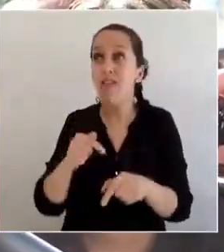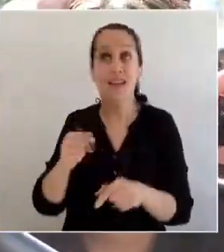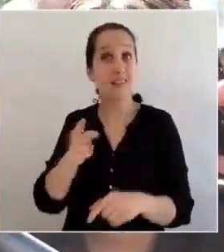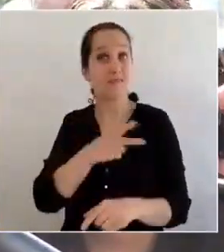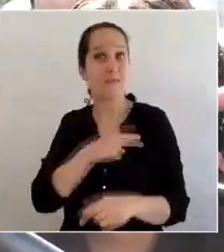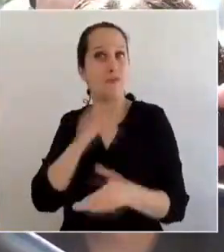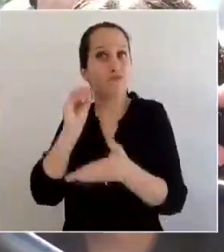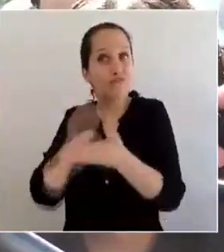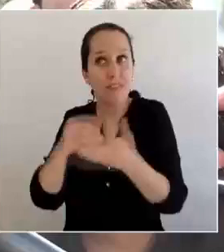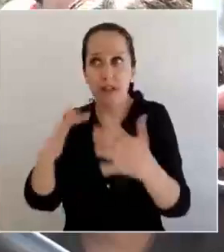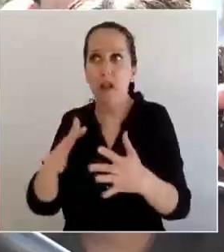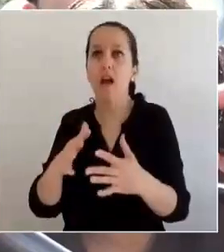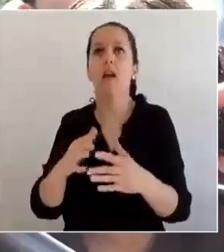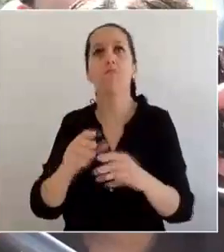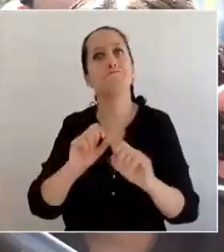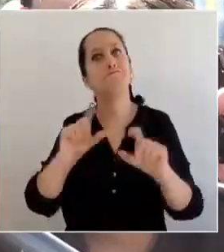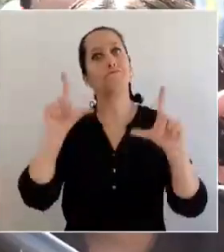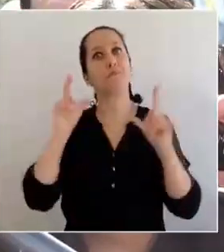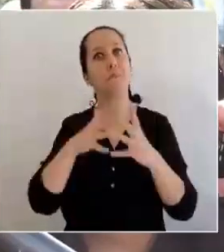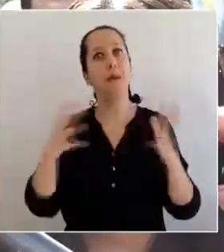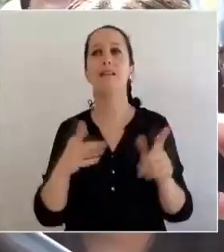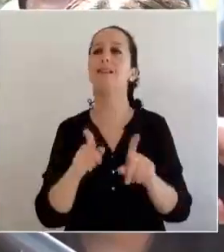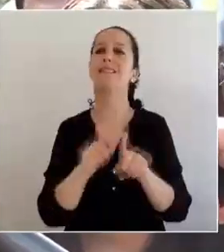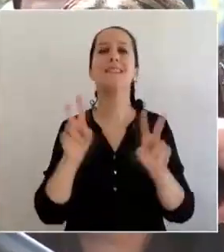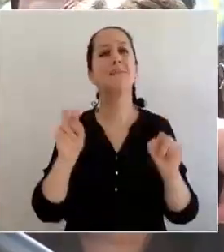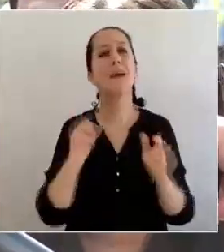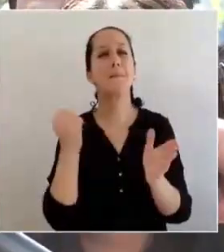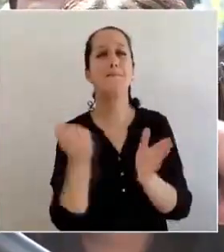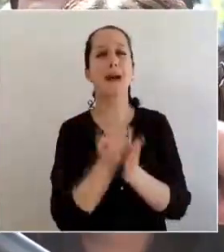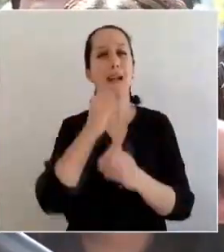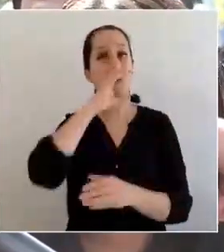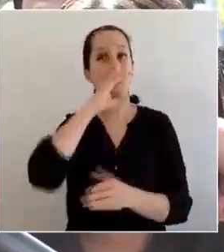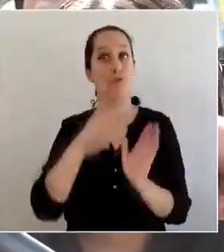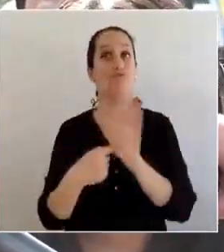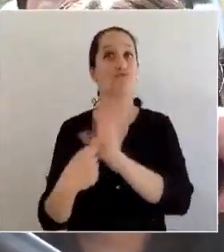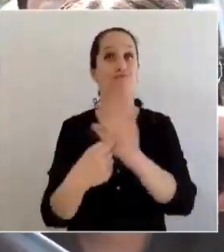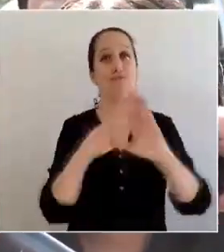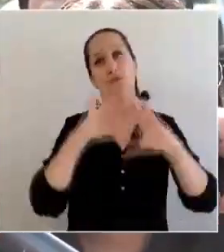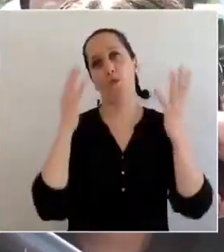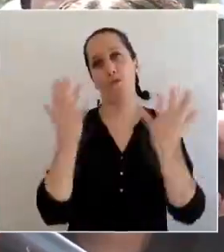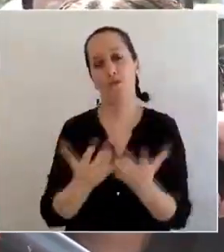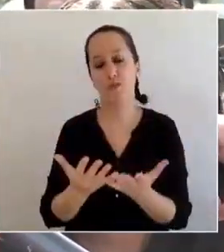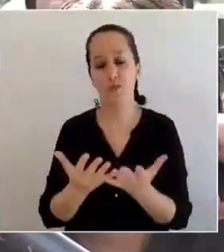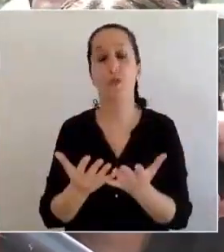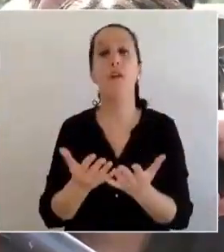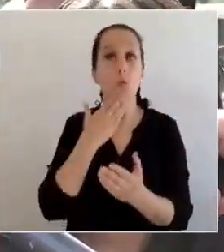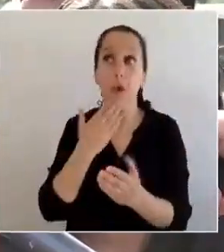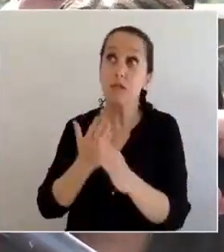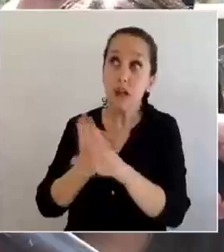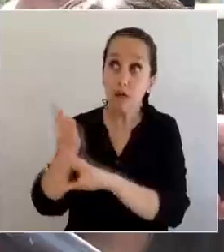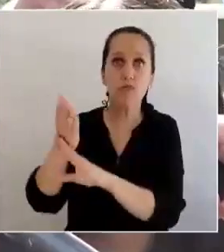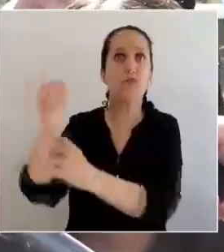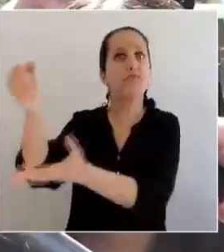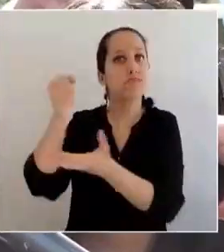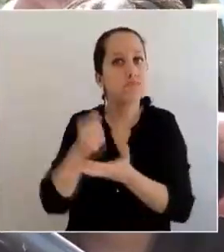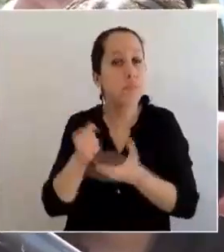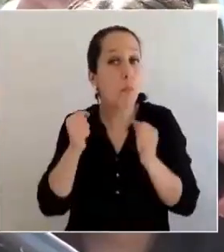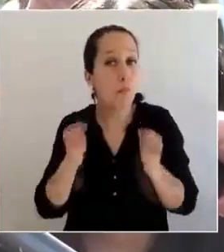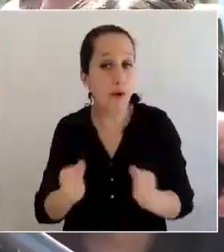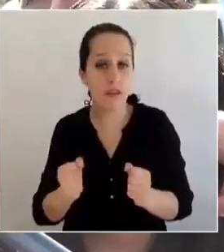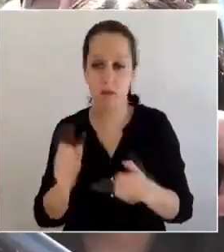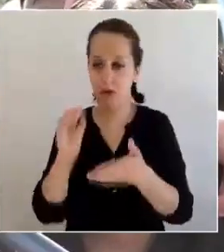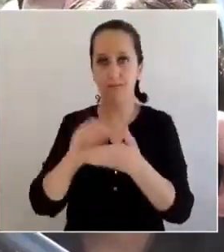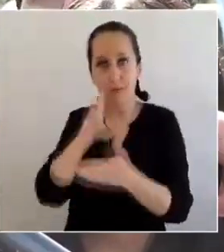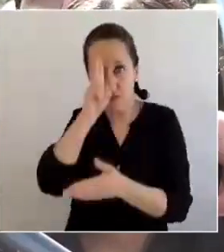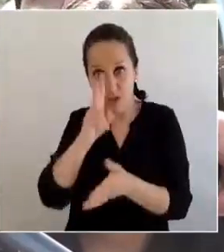potenciar aún más la marca Ciudad en todo el mundo. Permite postular a recursos directos, los cuales por ser Ciudad